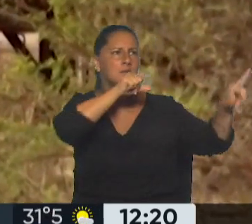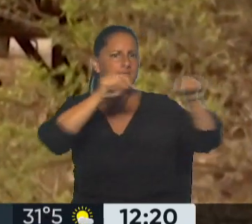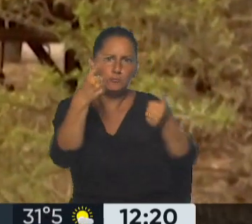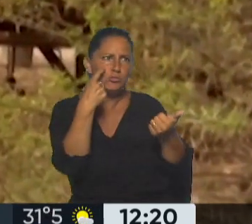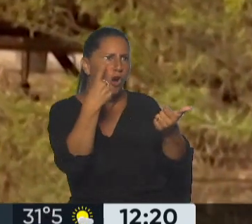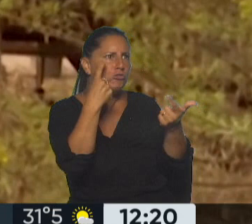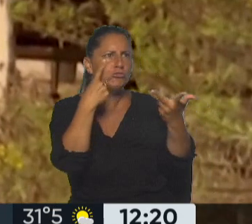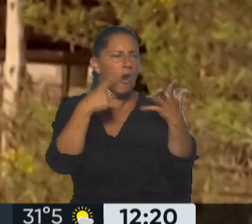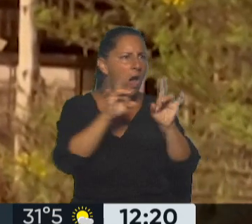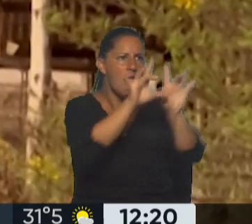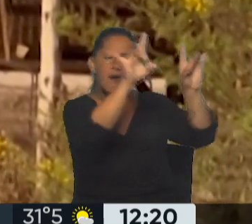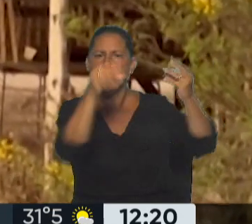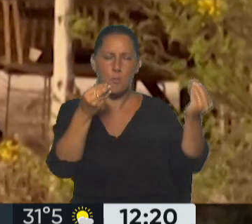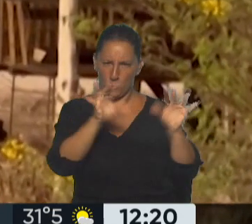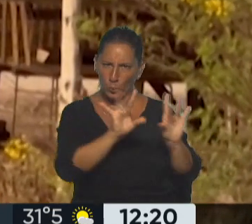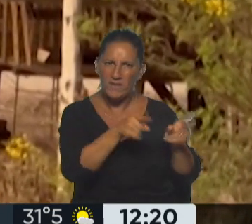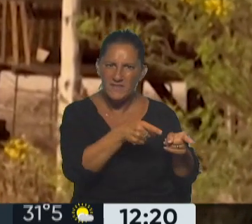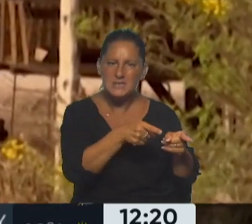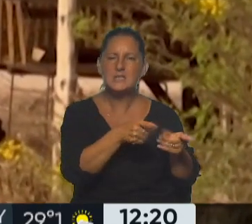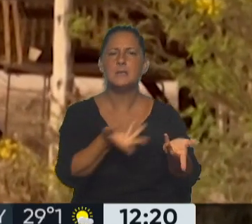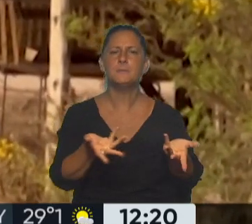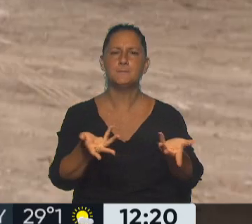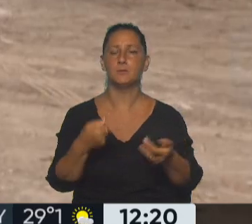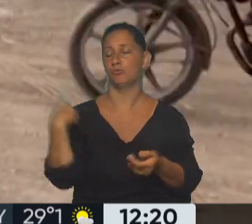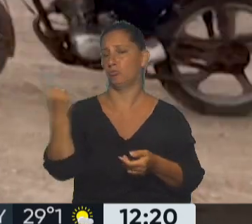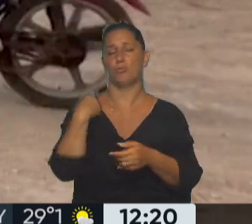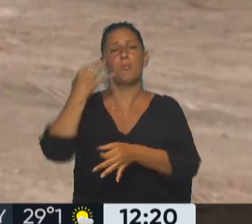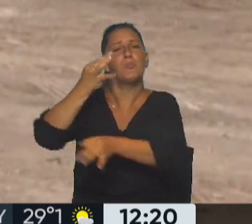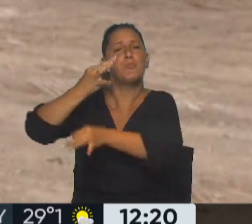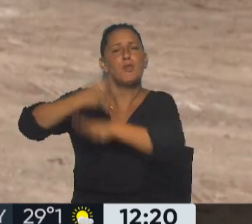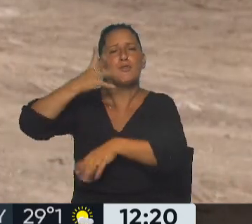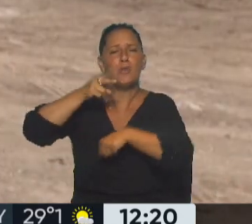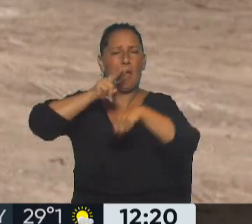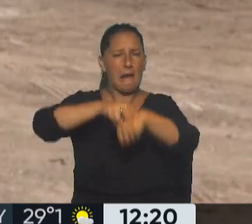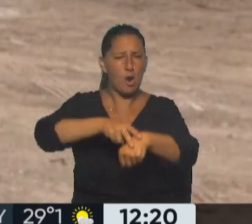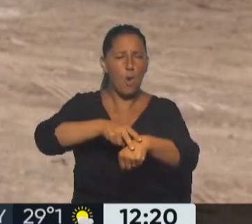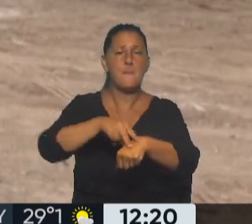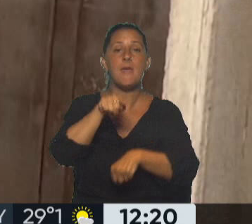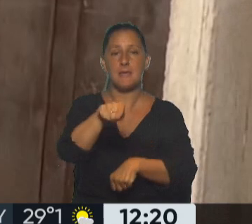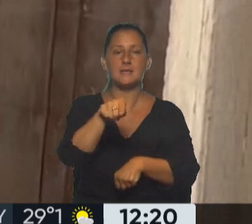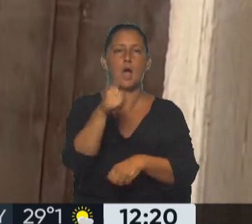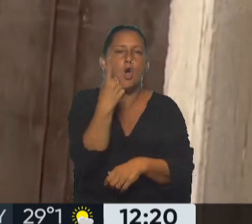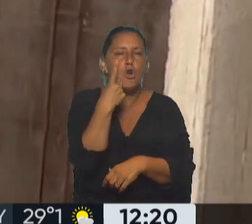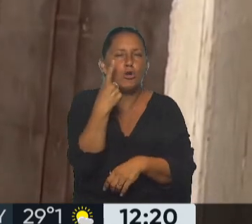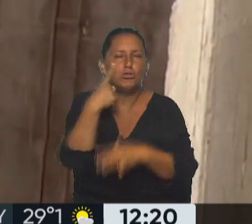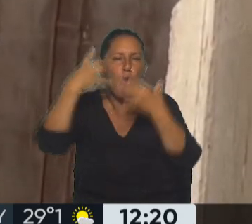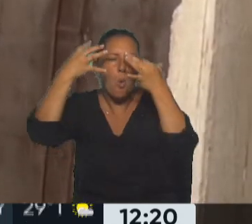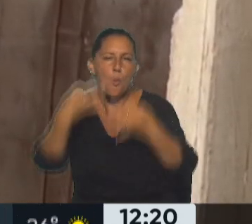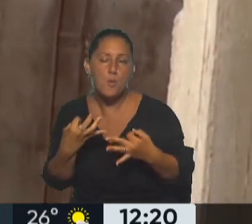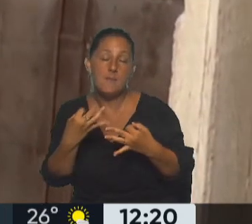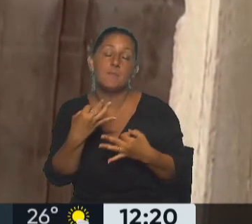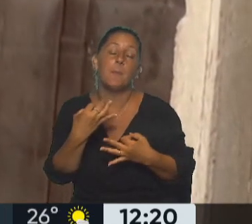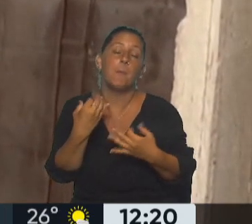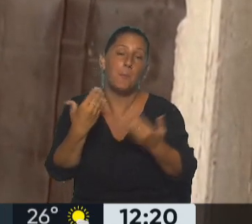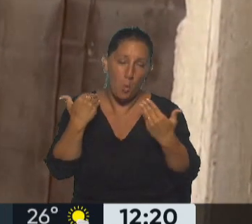circulación del virus, lo que aconsejan los especialistas es esta vigilancia, si se